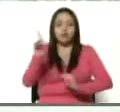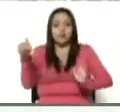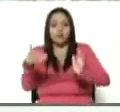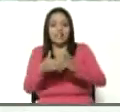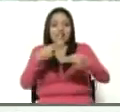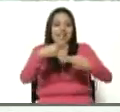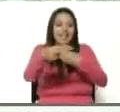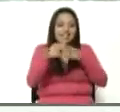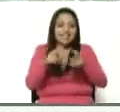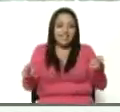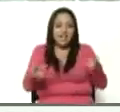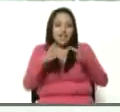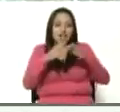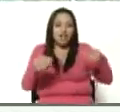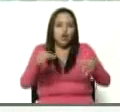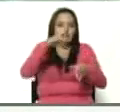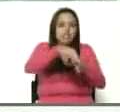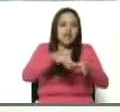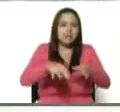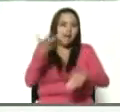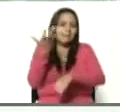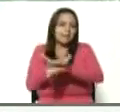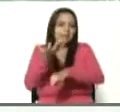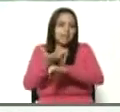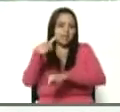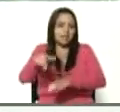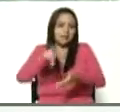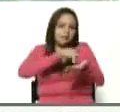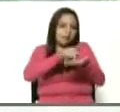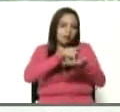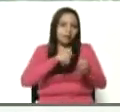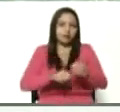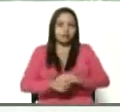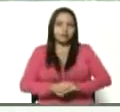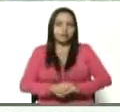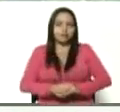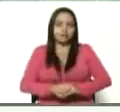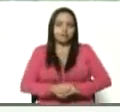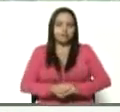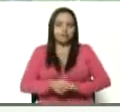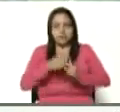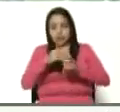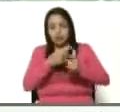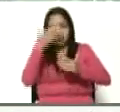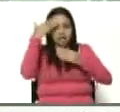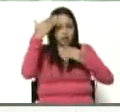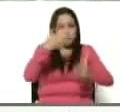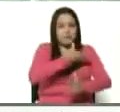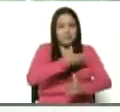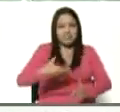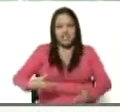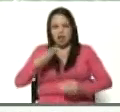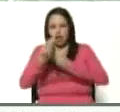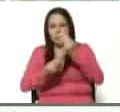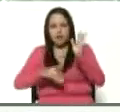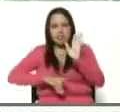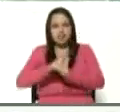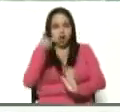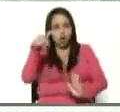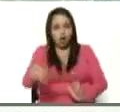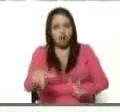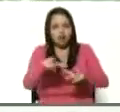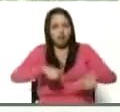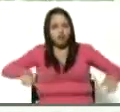de todo el piñal aquí en la parroquia Tamaca. Entonces, bueno, compañera Cris B. Un saludo al presidente, ¿cuál es el desarrollo de este espacio